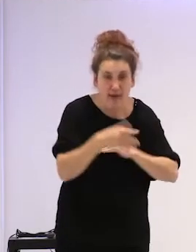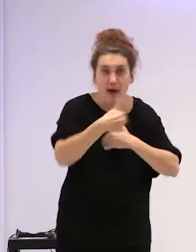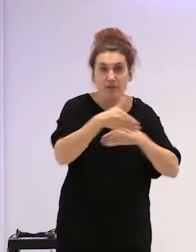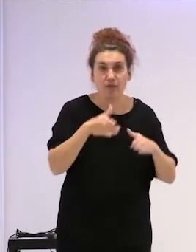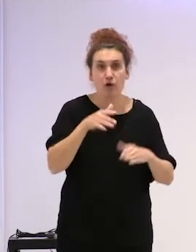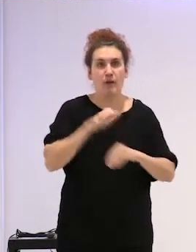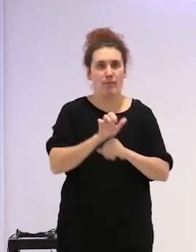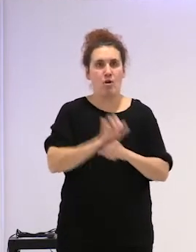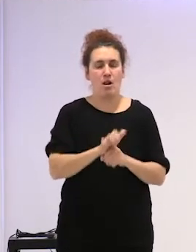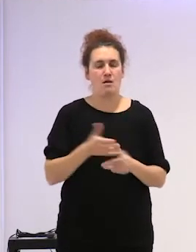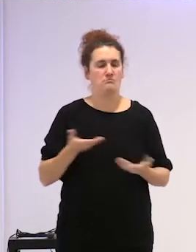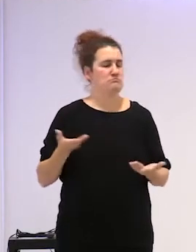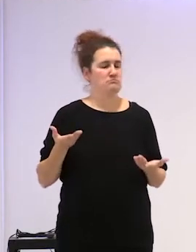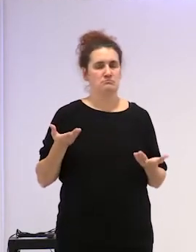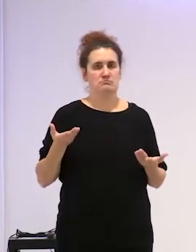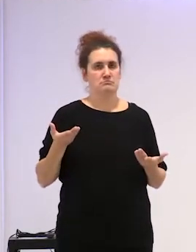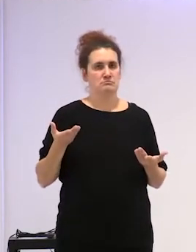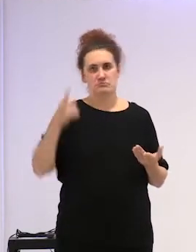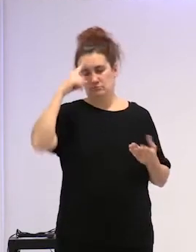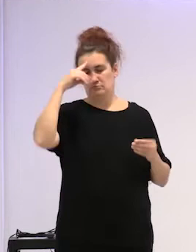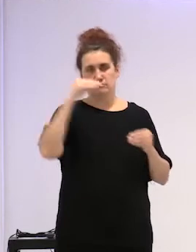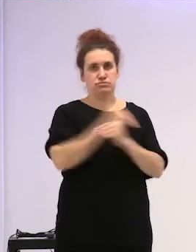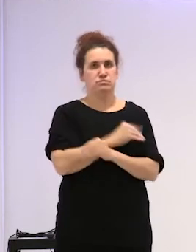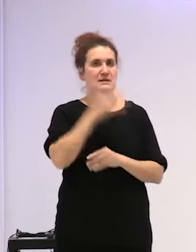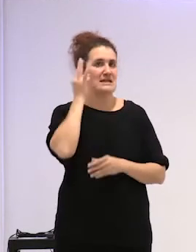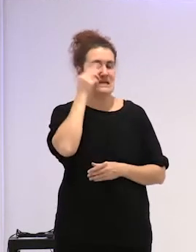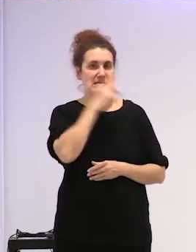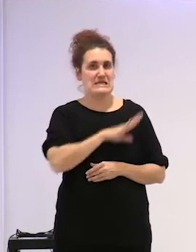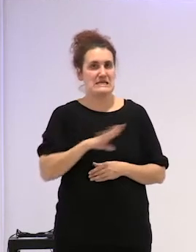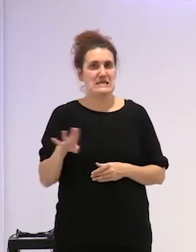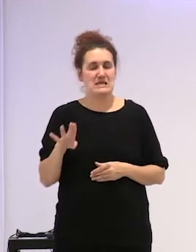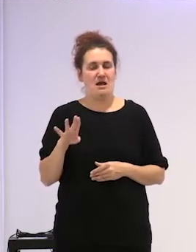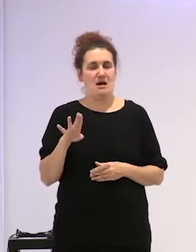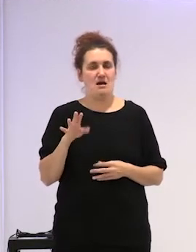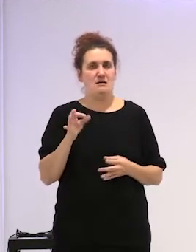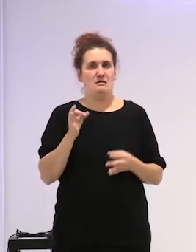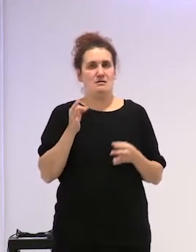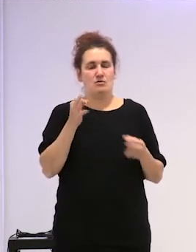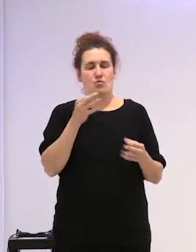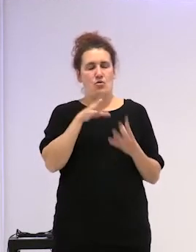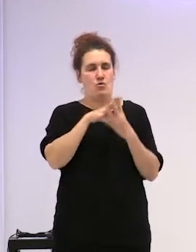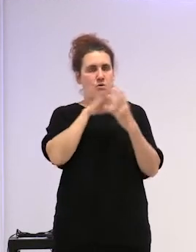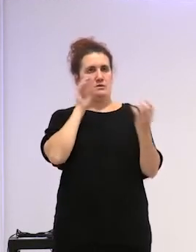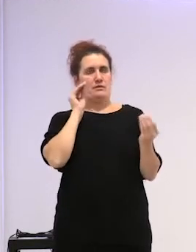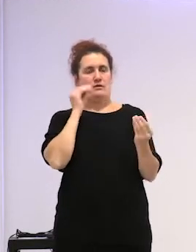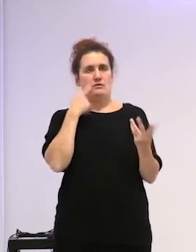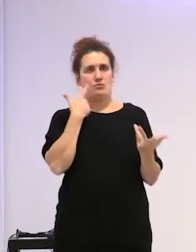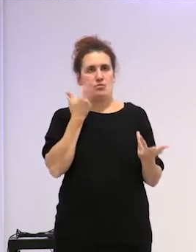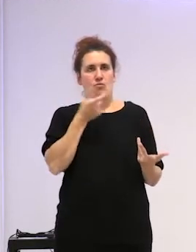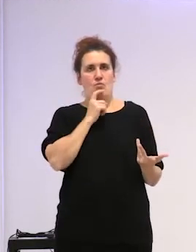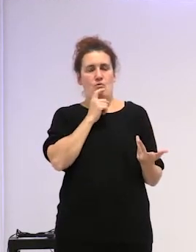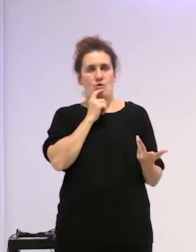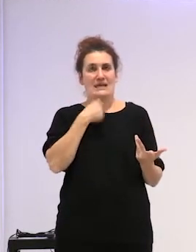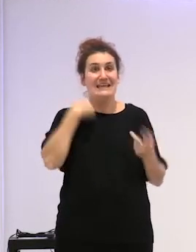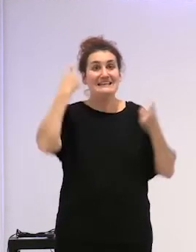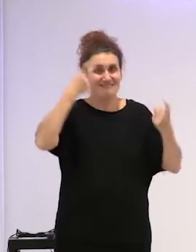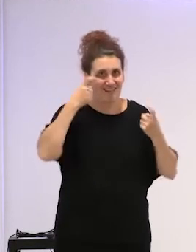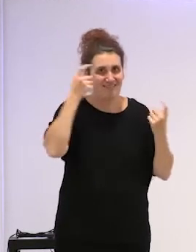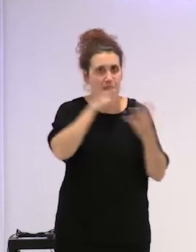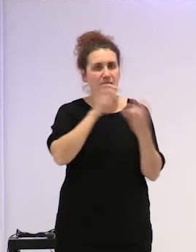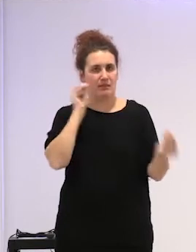eso la niña no siempre puede entender y trata de entender.